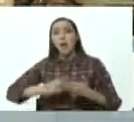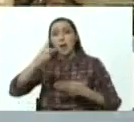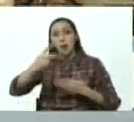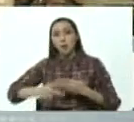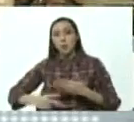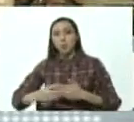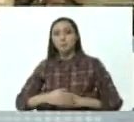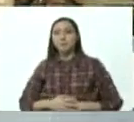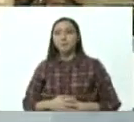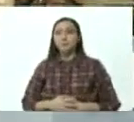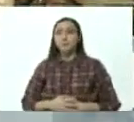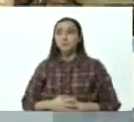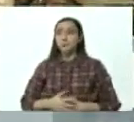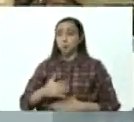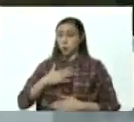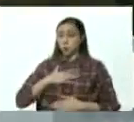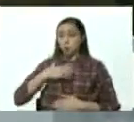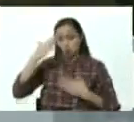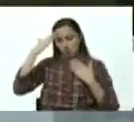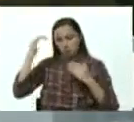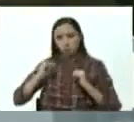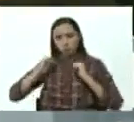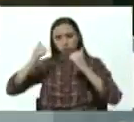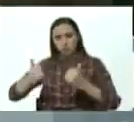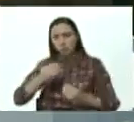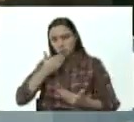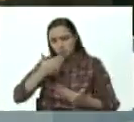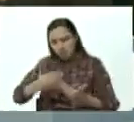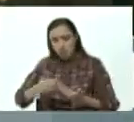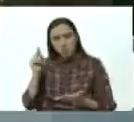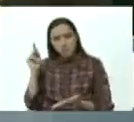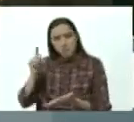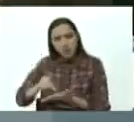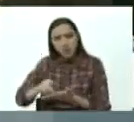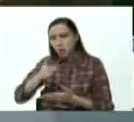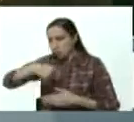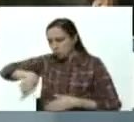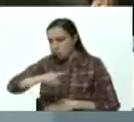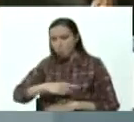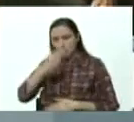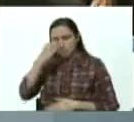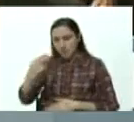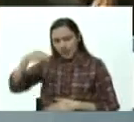Yo apenas vengo a saludarlos, agradecerles su presencia aquí en Venezuela.